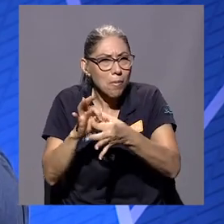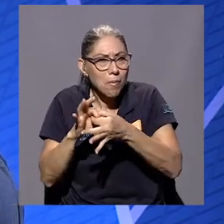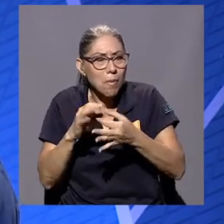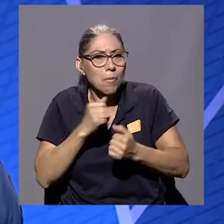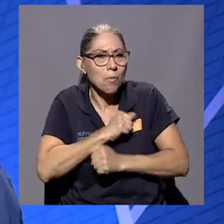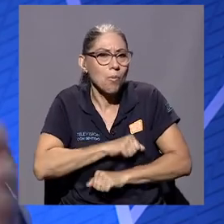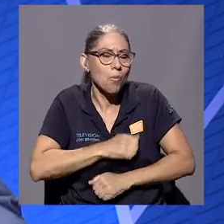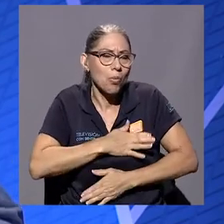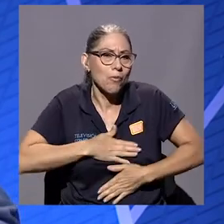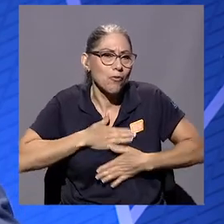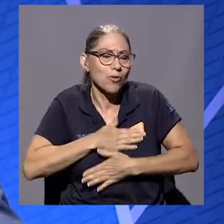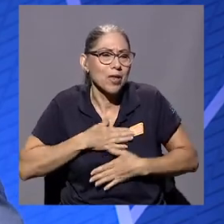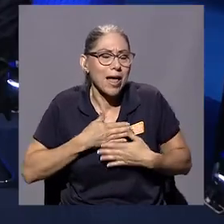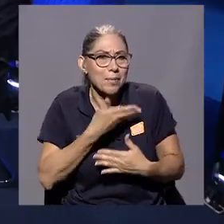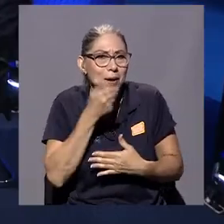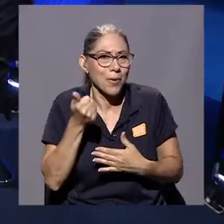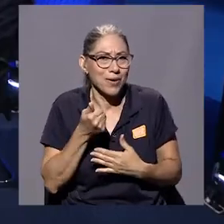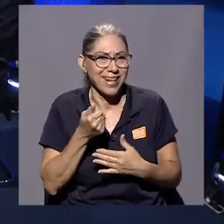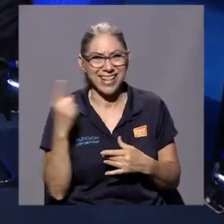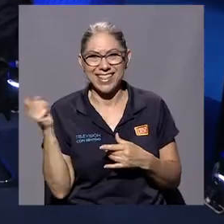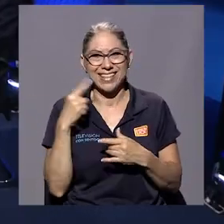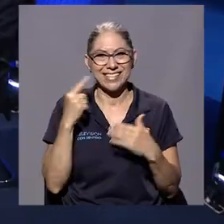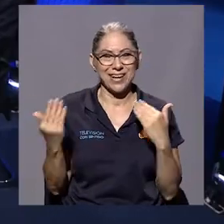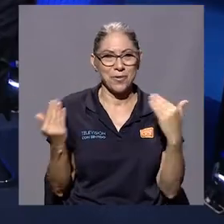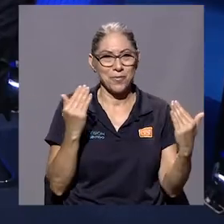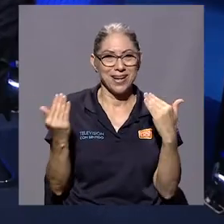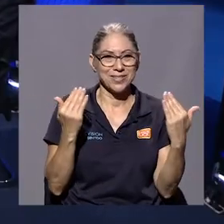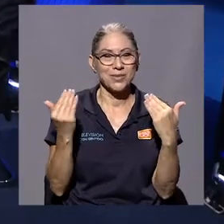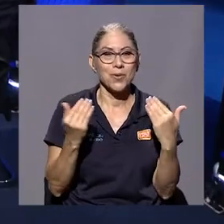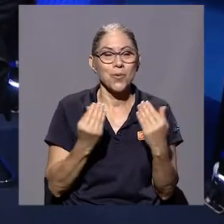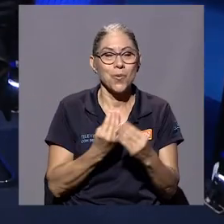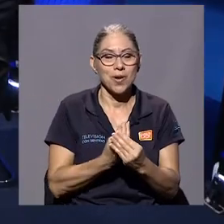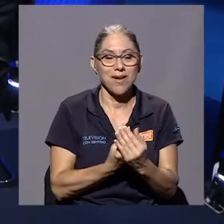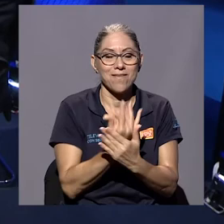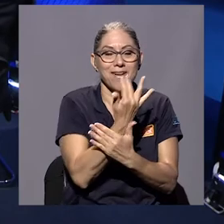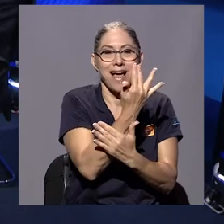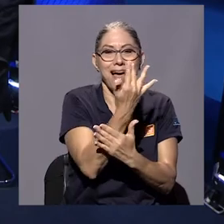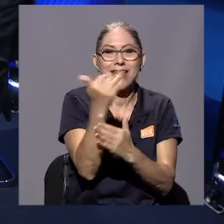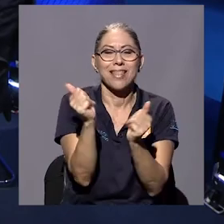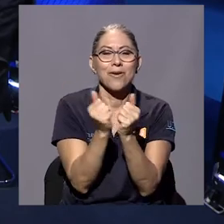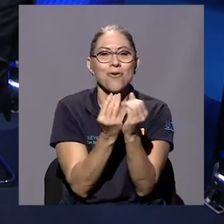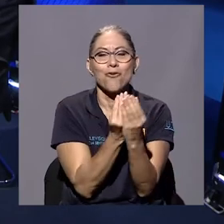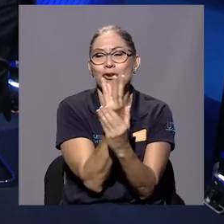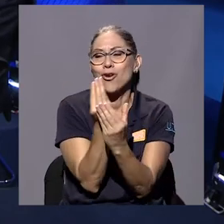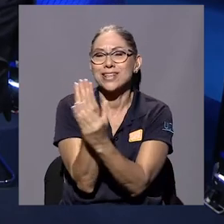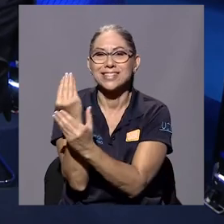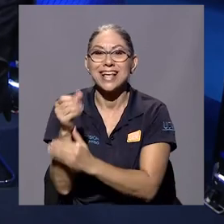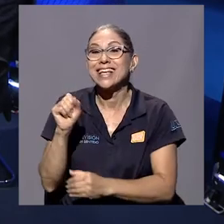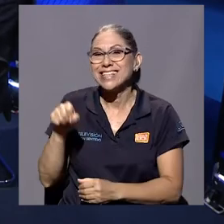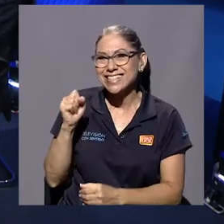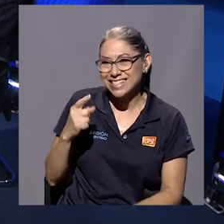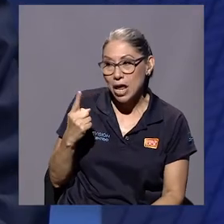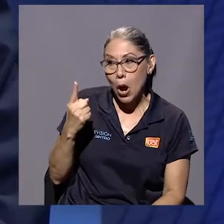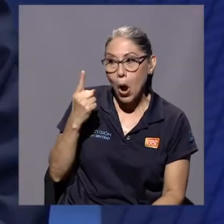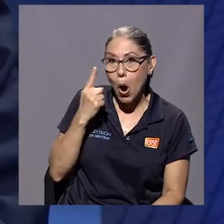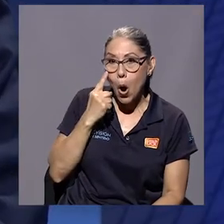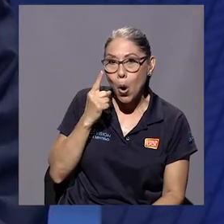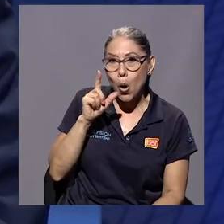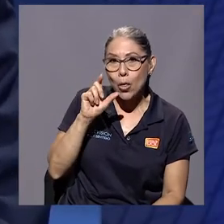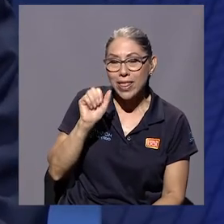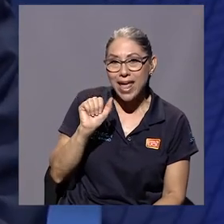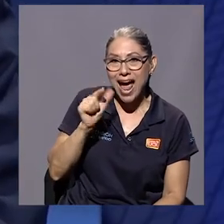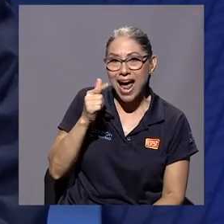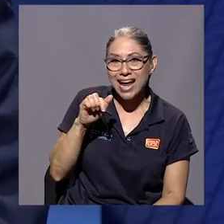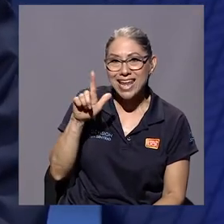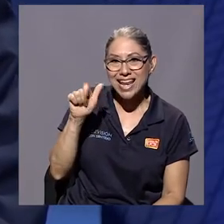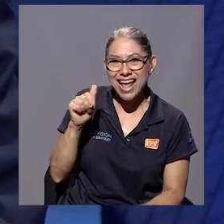que uno la pueda disfrutar mejor. Sí, sí, Ojo de Águila es el nombre de la empresa y yo mismo me reía, por